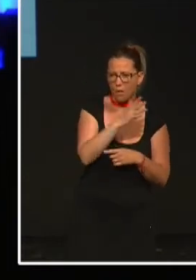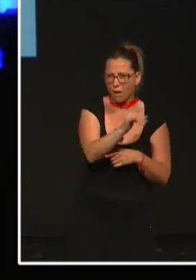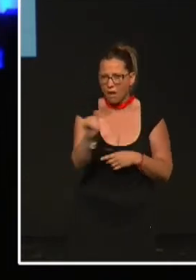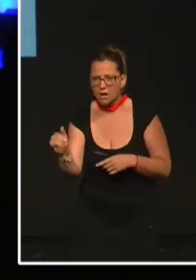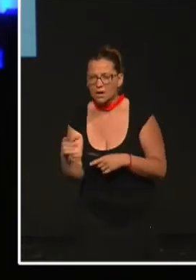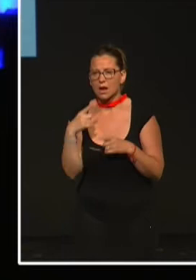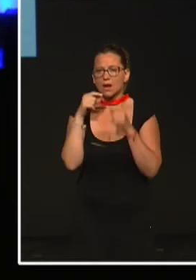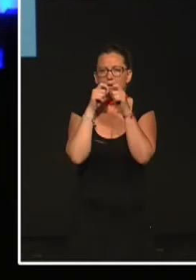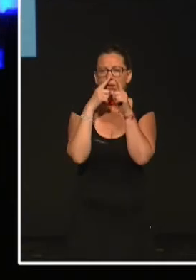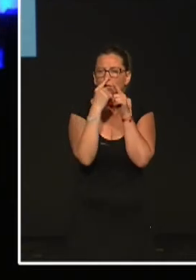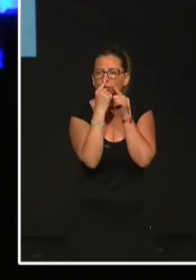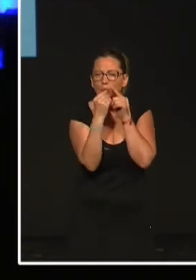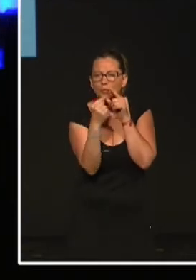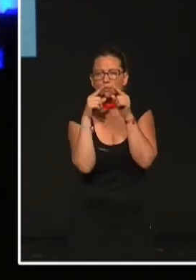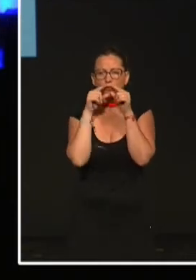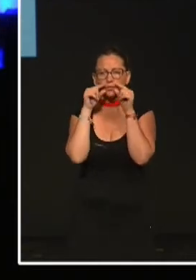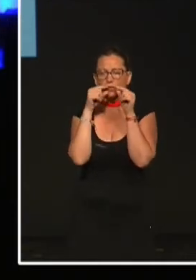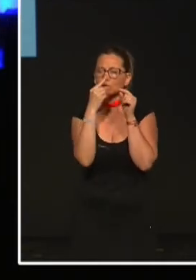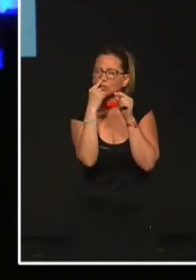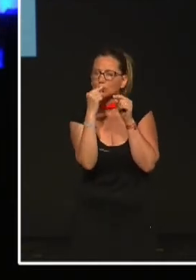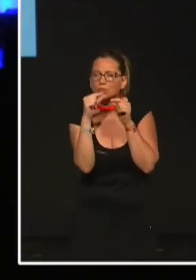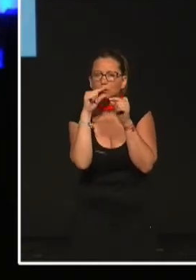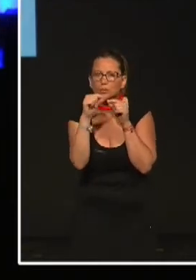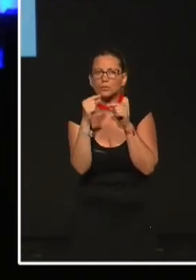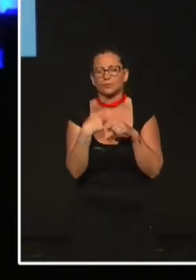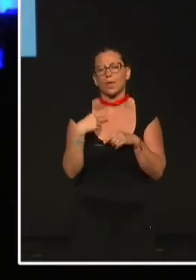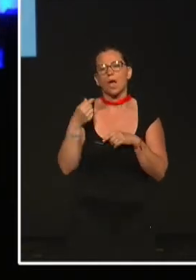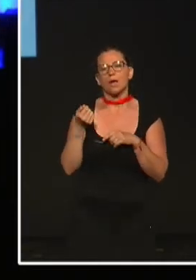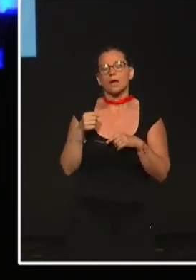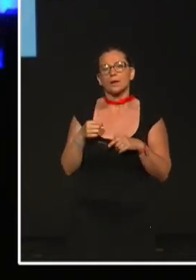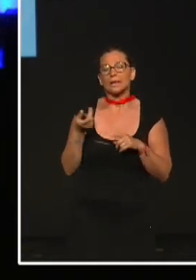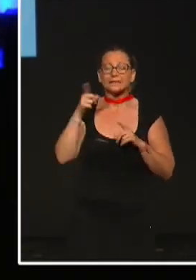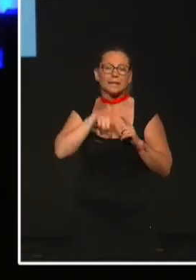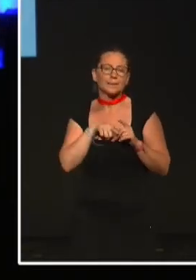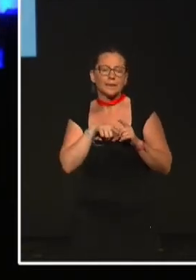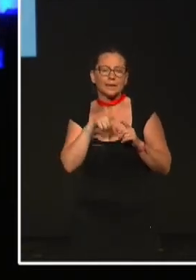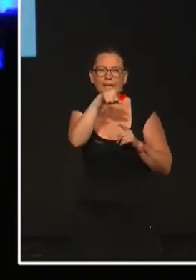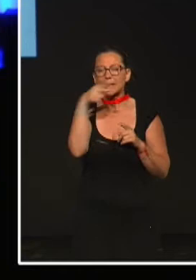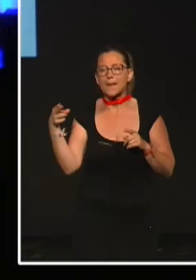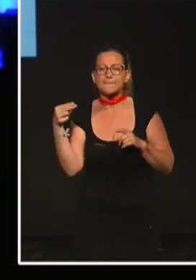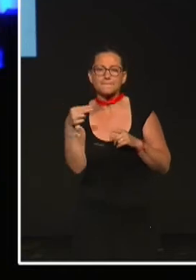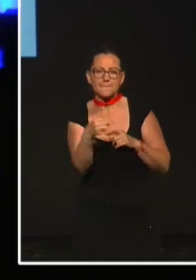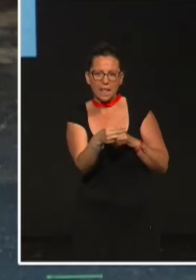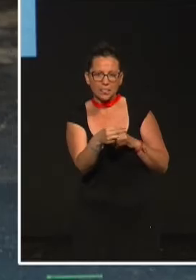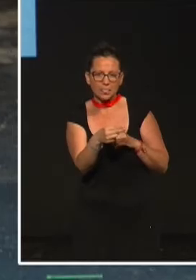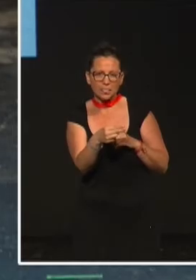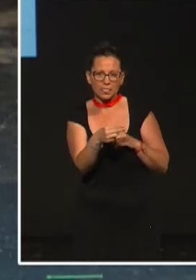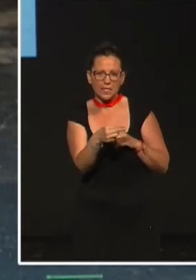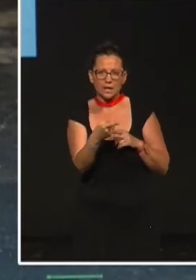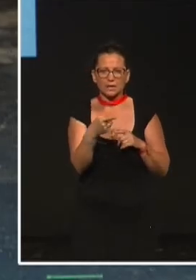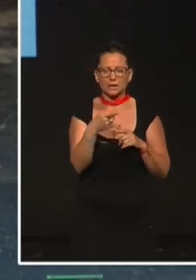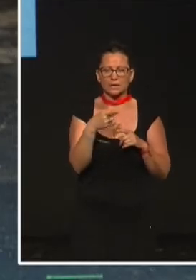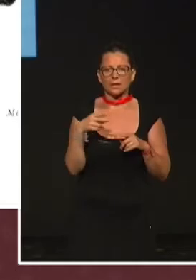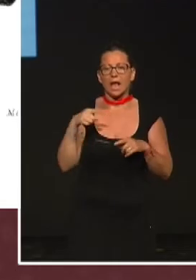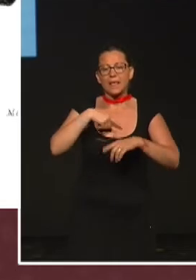hociquito puntiagudo muy reconocible. Es un anfibio. Y también está este pez que lleva el nombre de reloj de Darwin. Con el